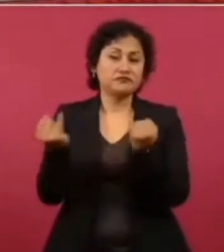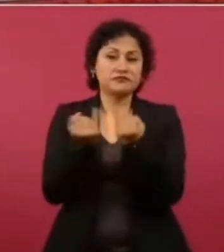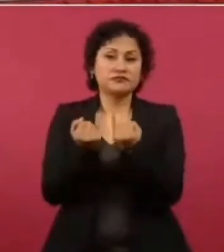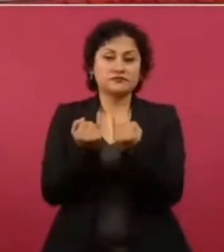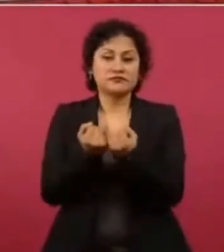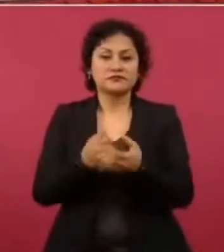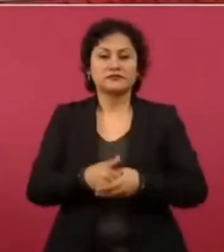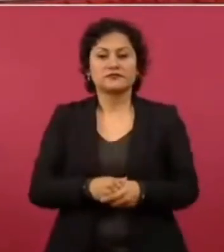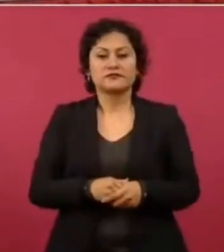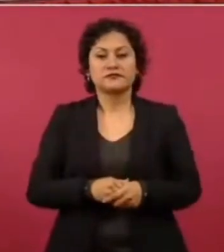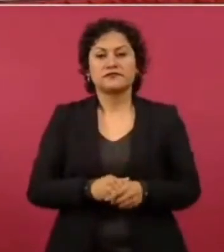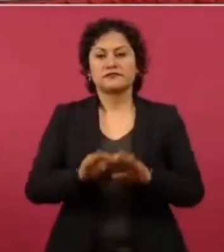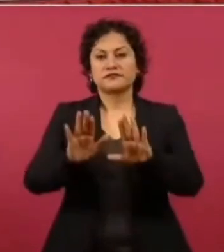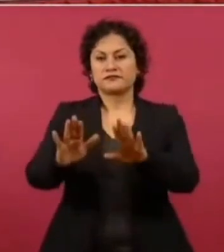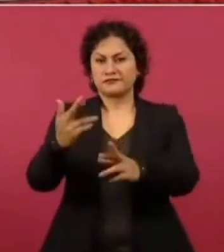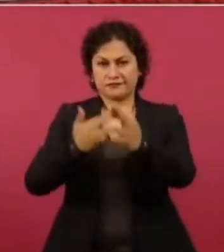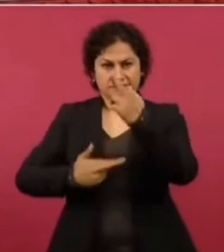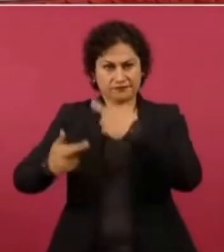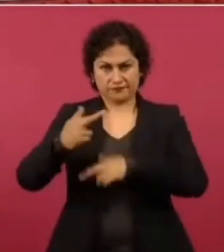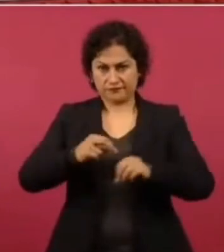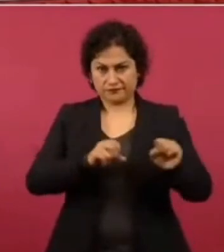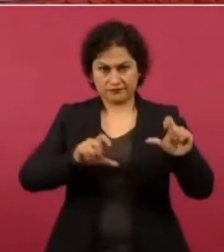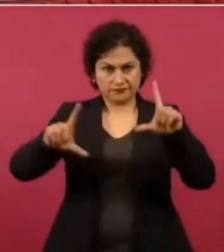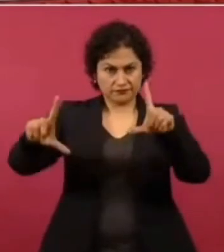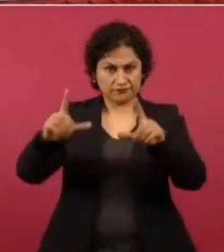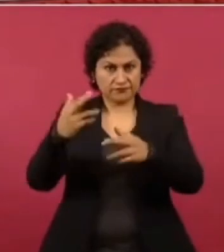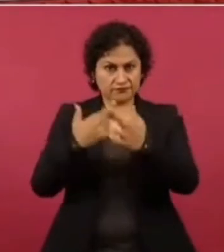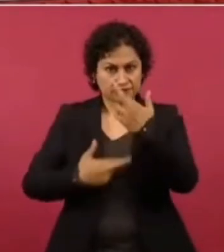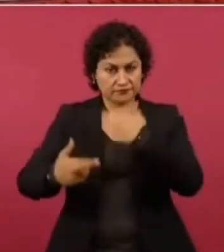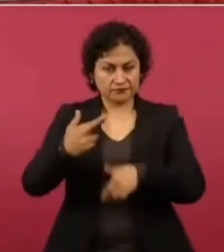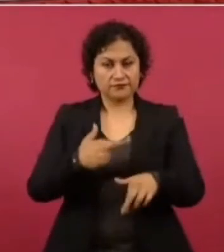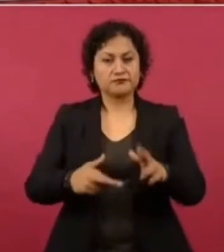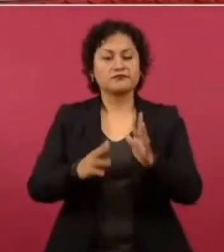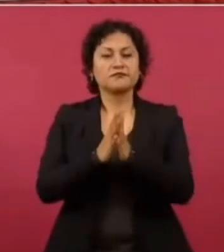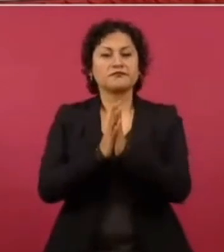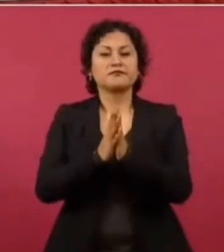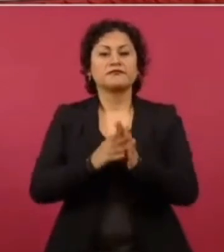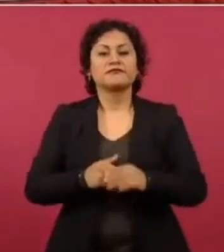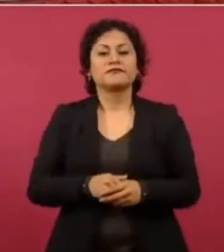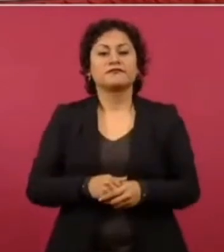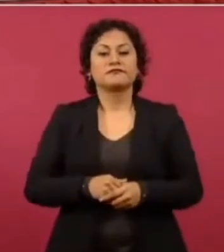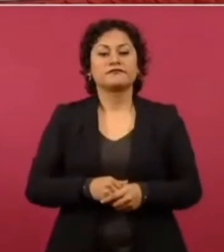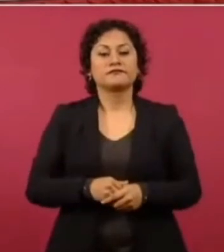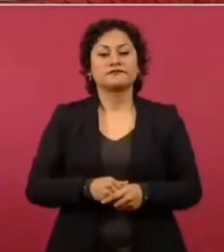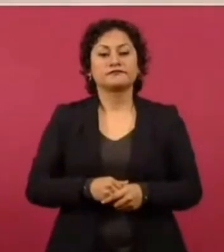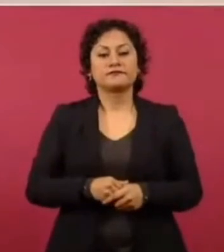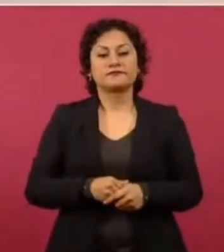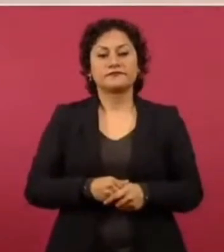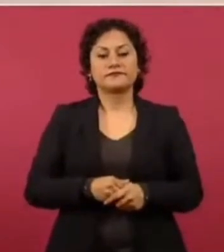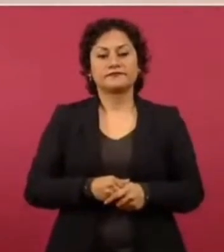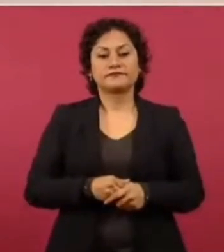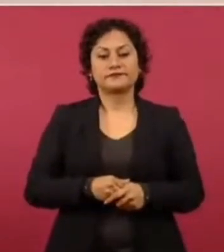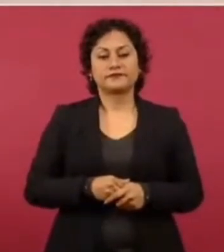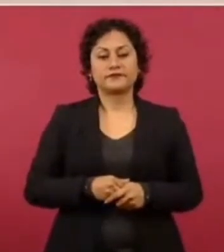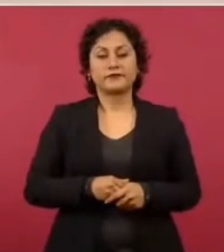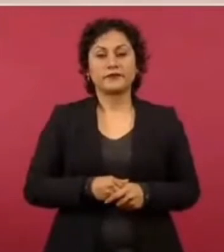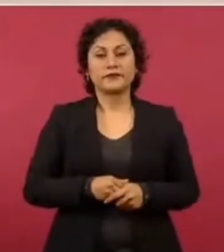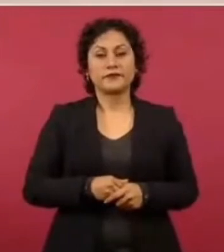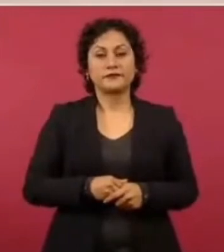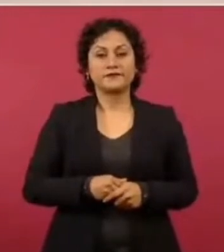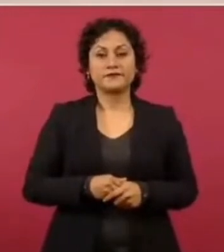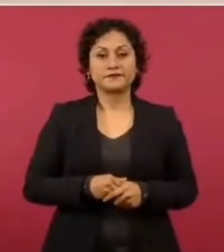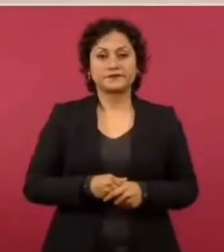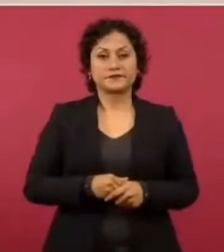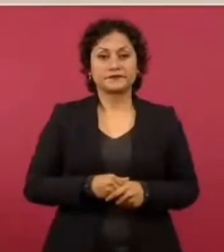No, pero déjame el... Regresa. Regresa el... El... El